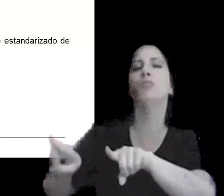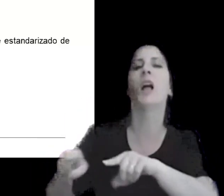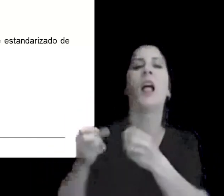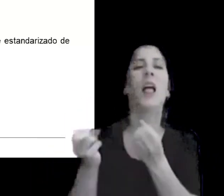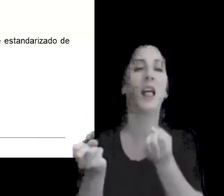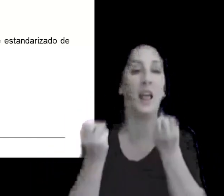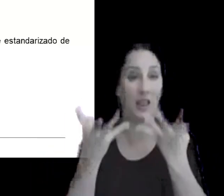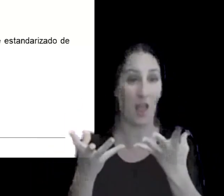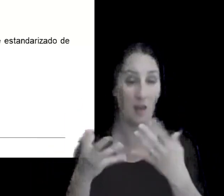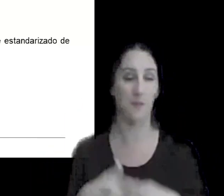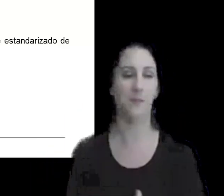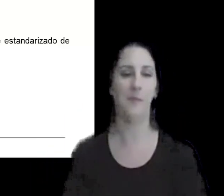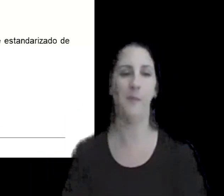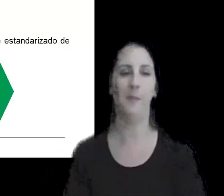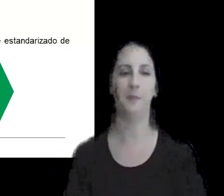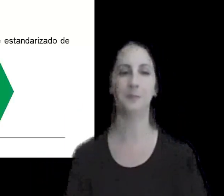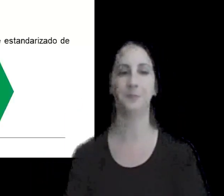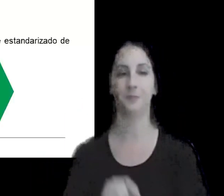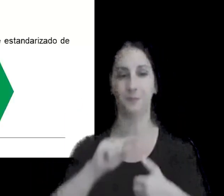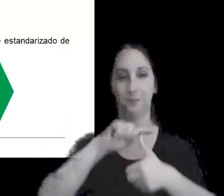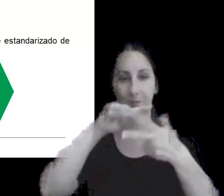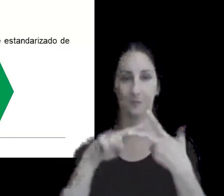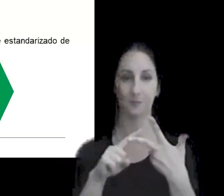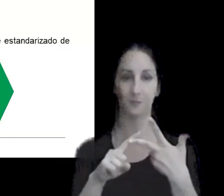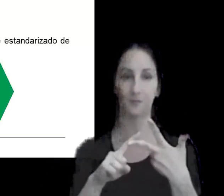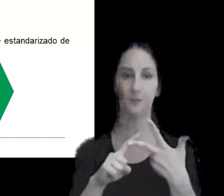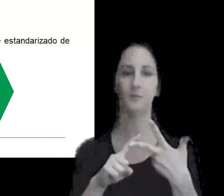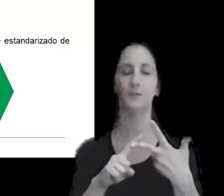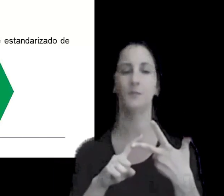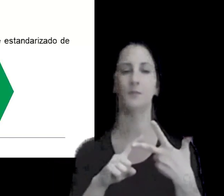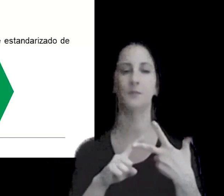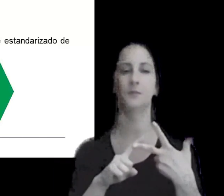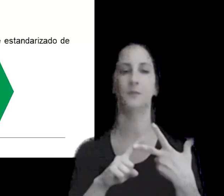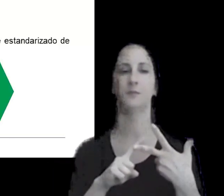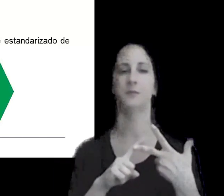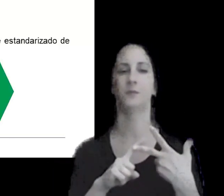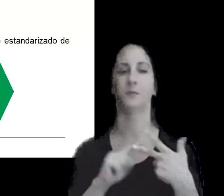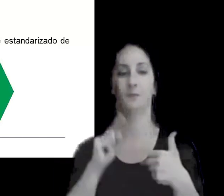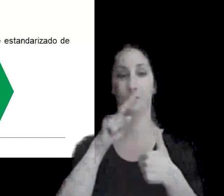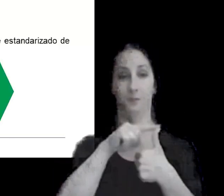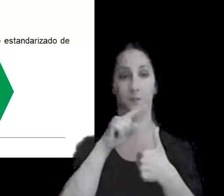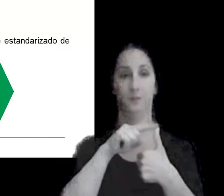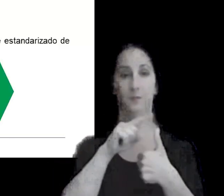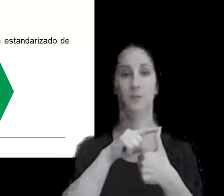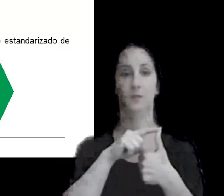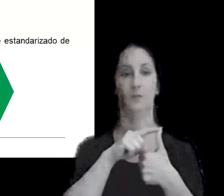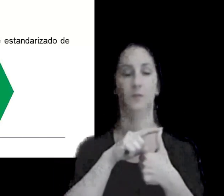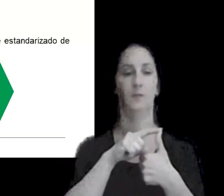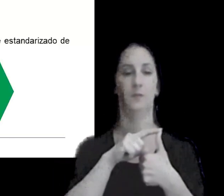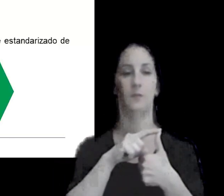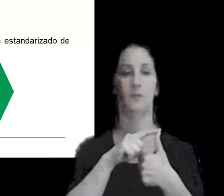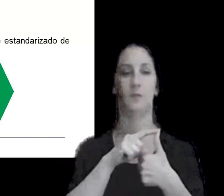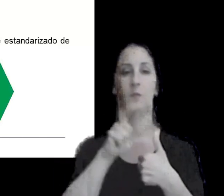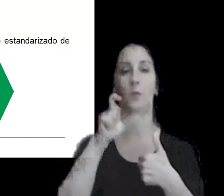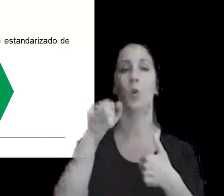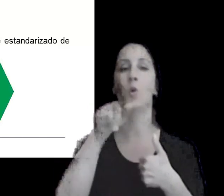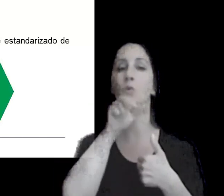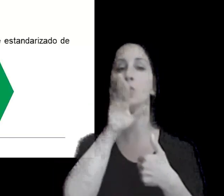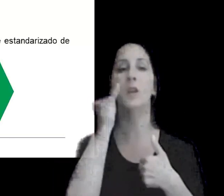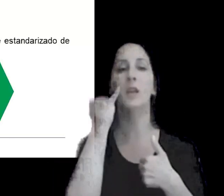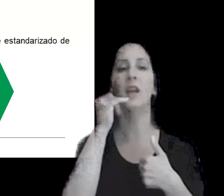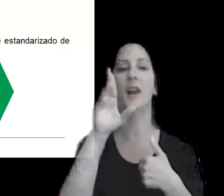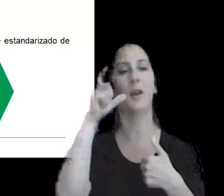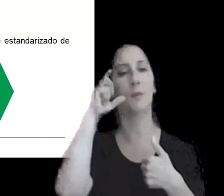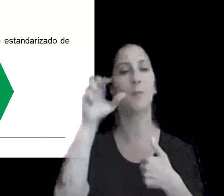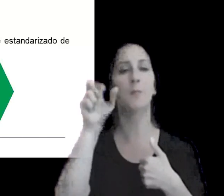basado en tres niveles el primer nivel es el del country by country report